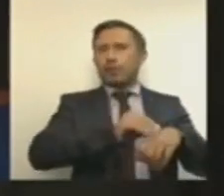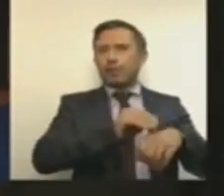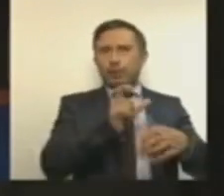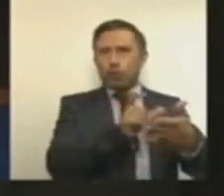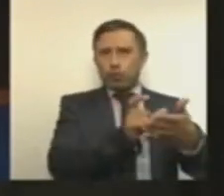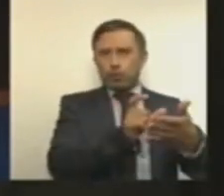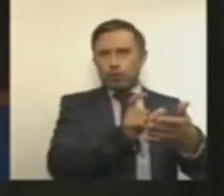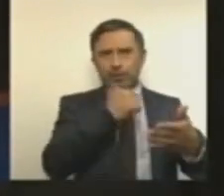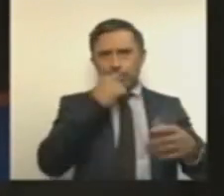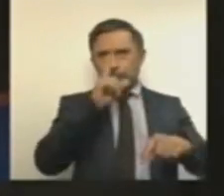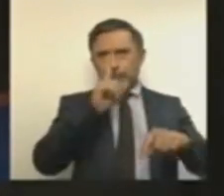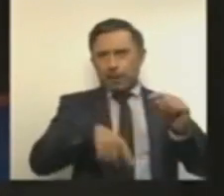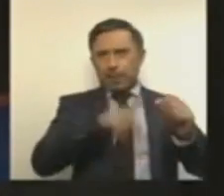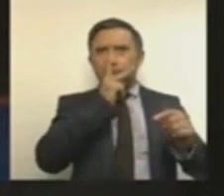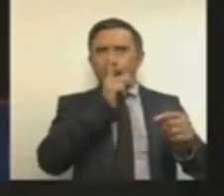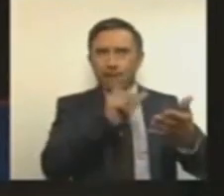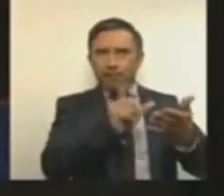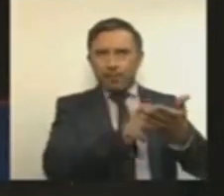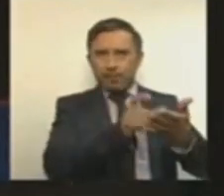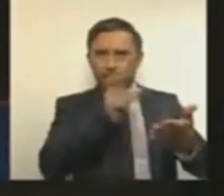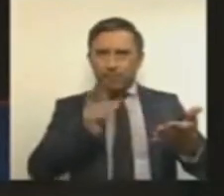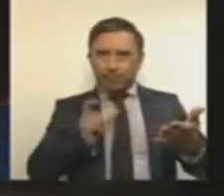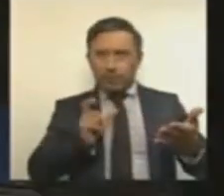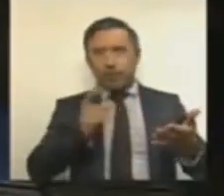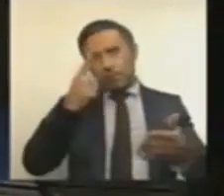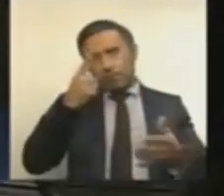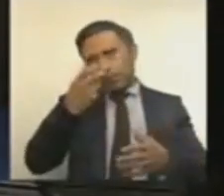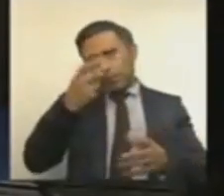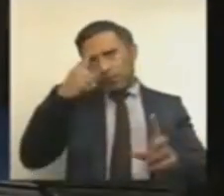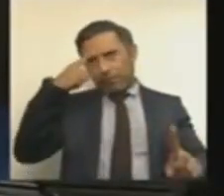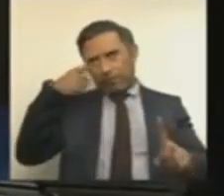Muchas gracias, señora Presidenta. Gracias, senadora.